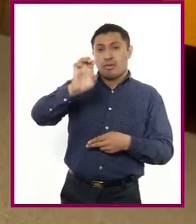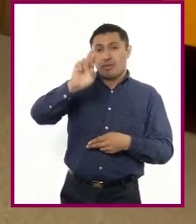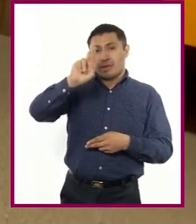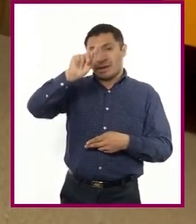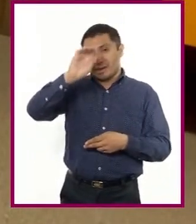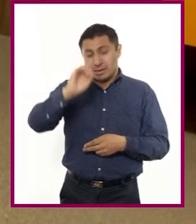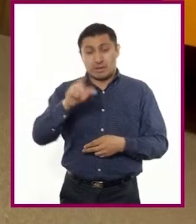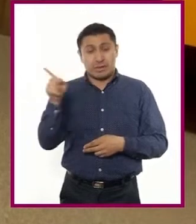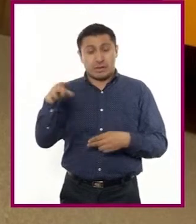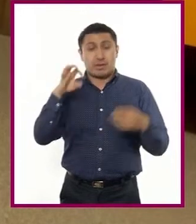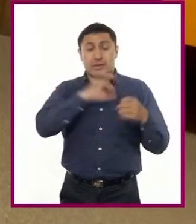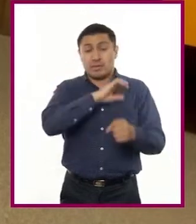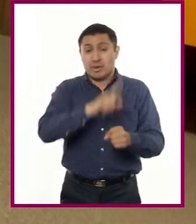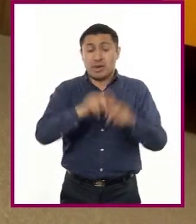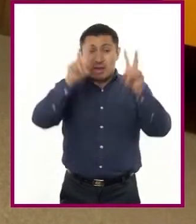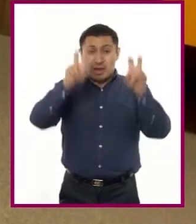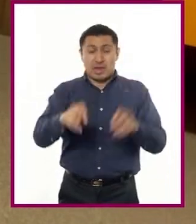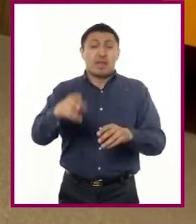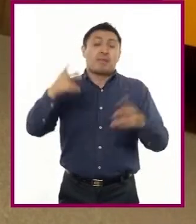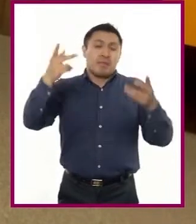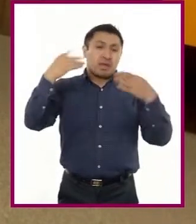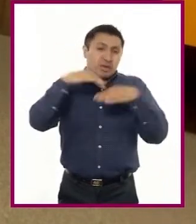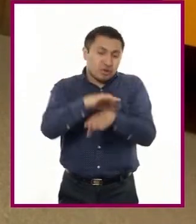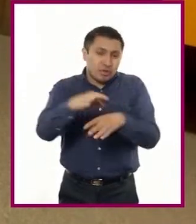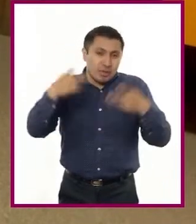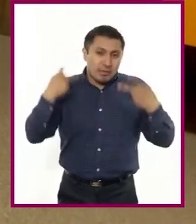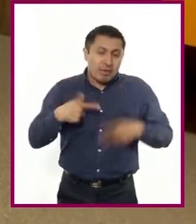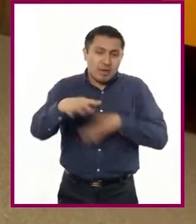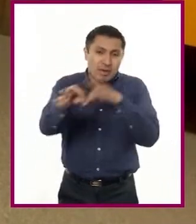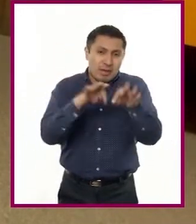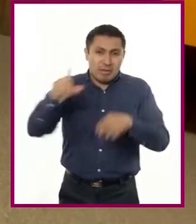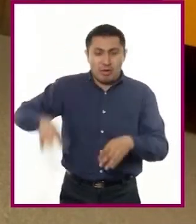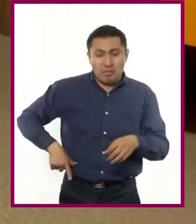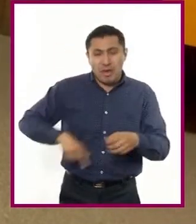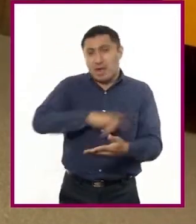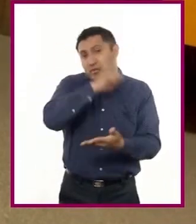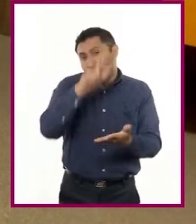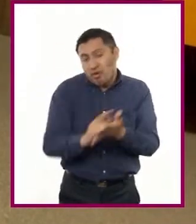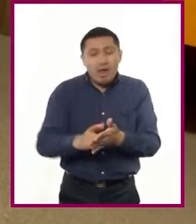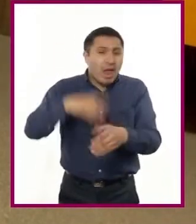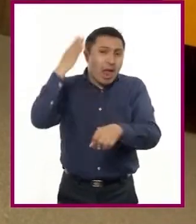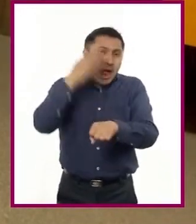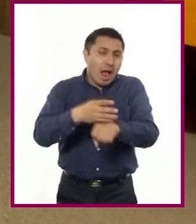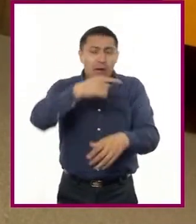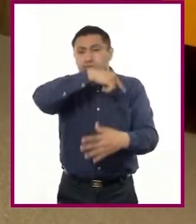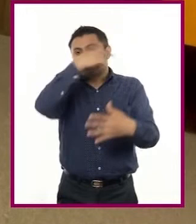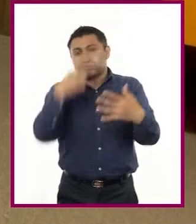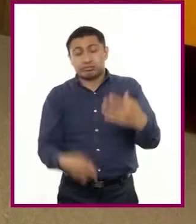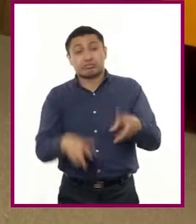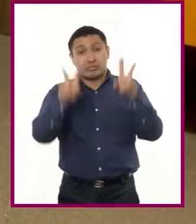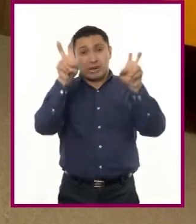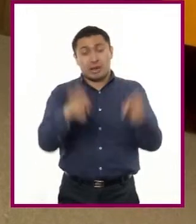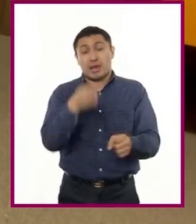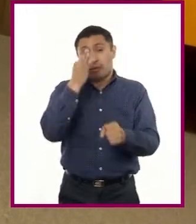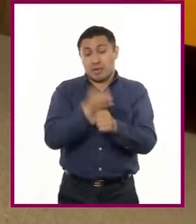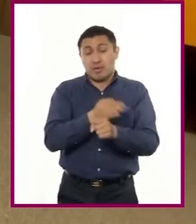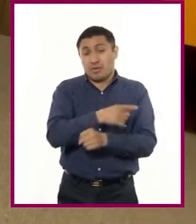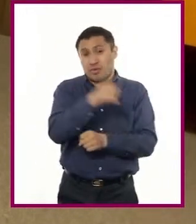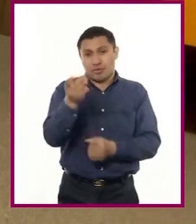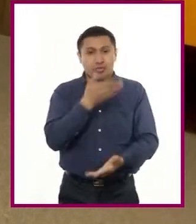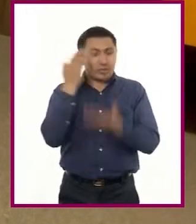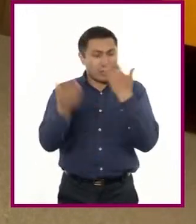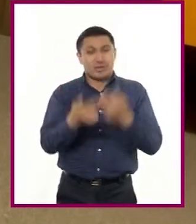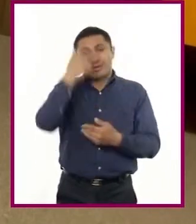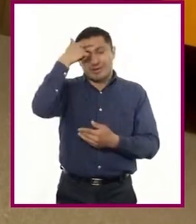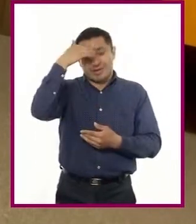tiene que ver con los servidores públicos, sus sanciones y todo lo que tiene que ver con este gran tema que están estudiando. Y sé que te ayudará